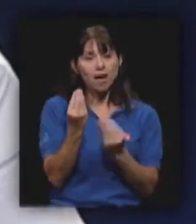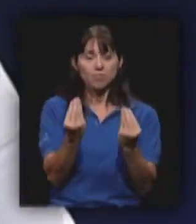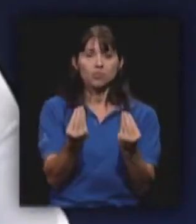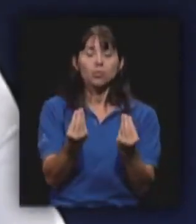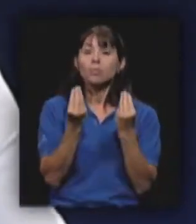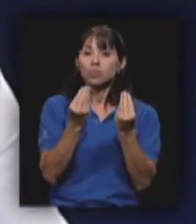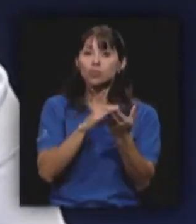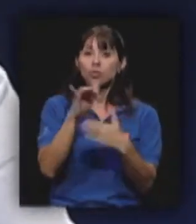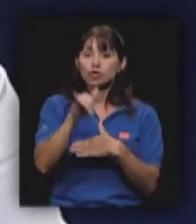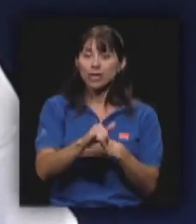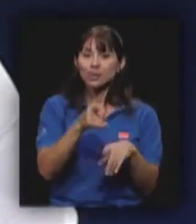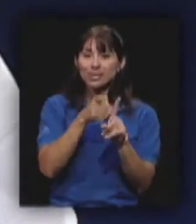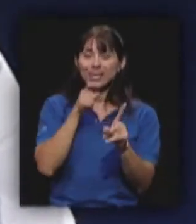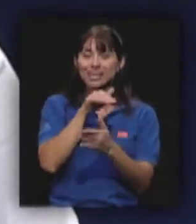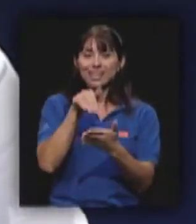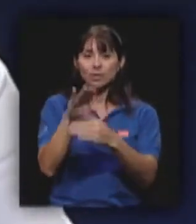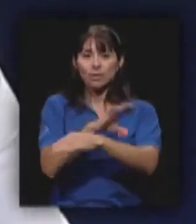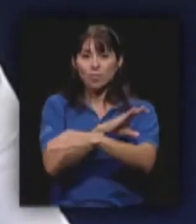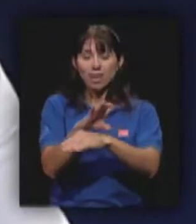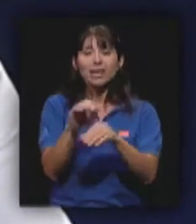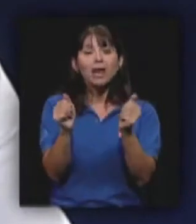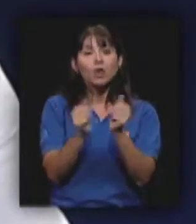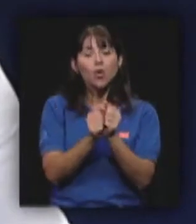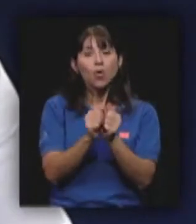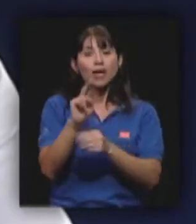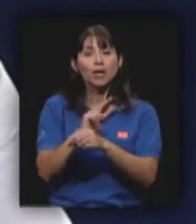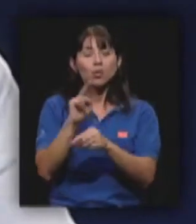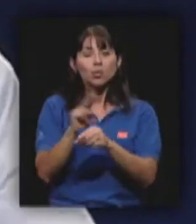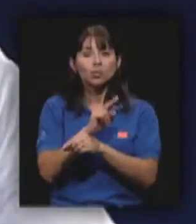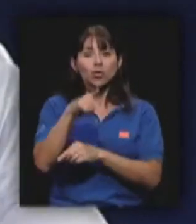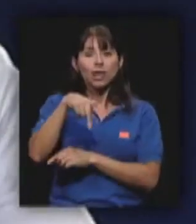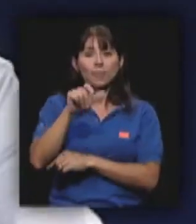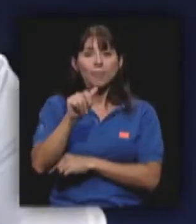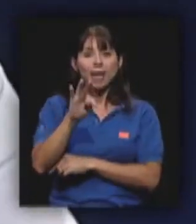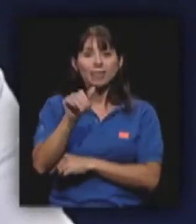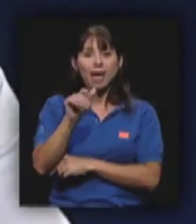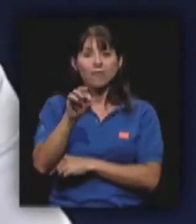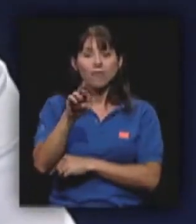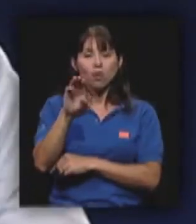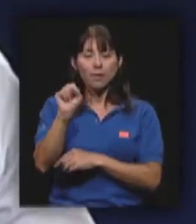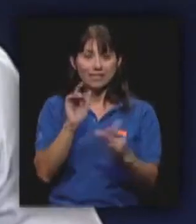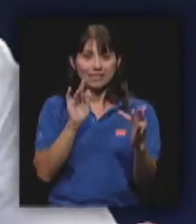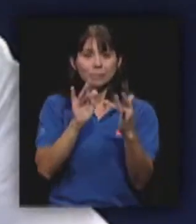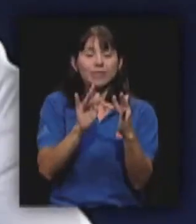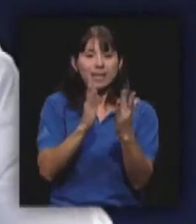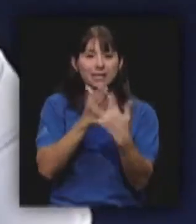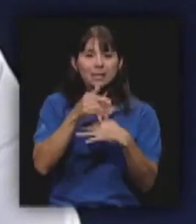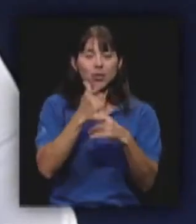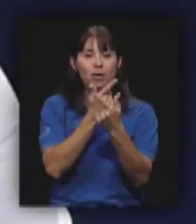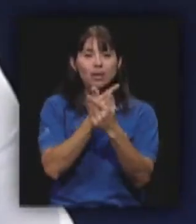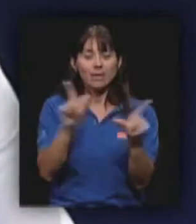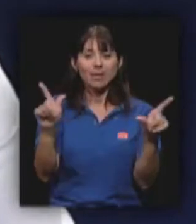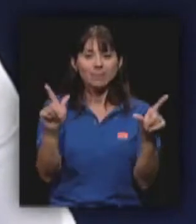muchos proyectos que vienen inclusive desde el mismo Centro de Informática con el uso de plataformas de acceso libre. Creo que eso es algo que debe